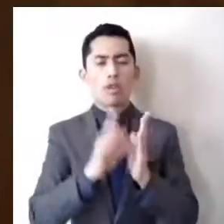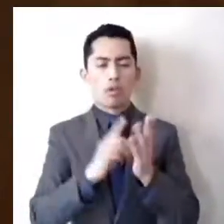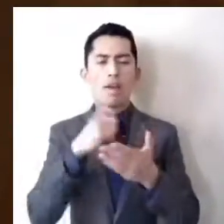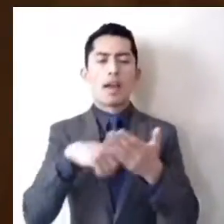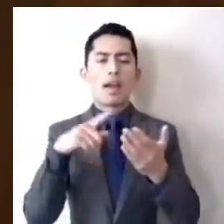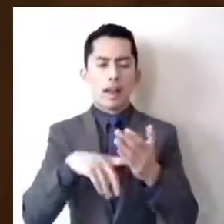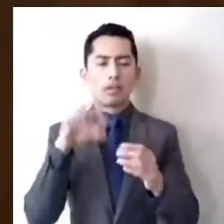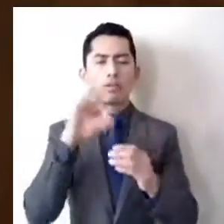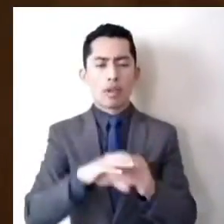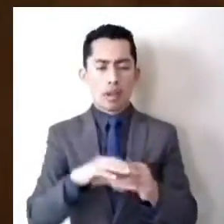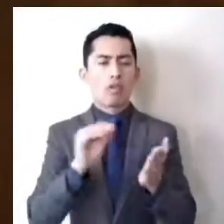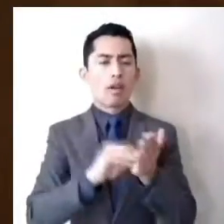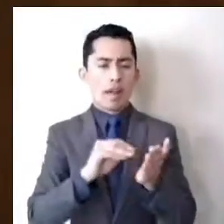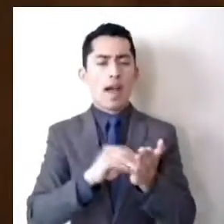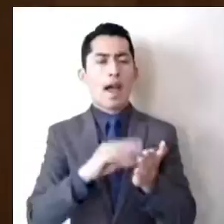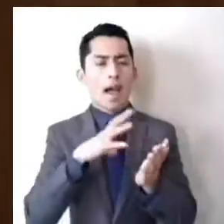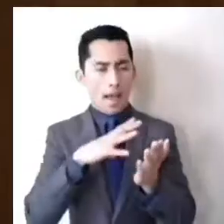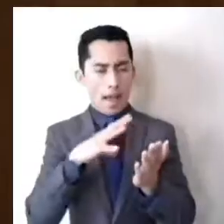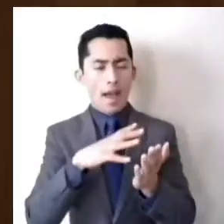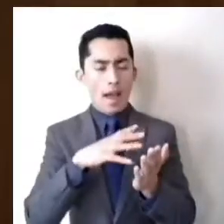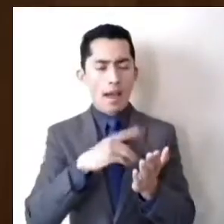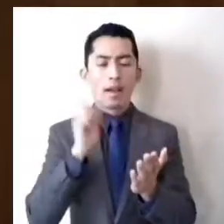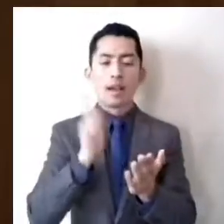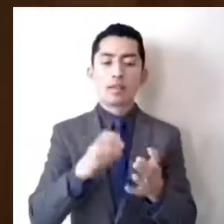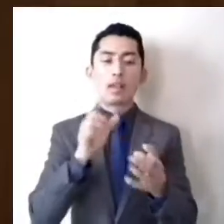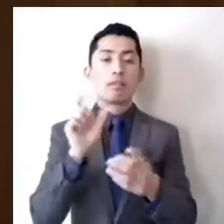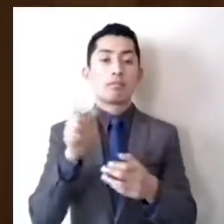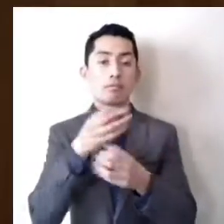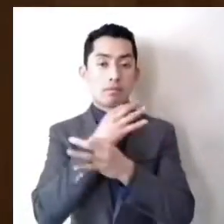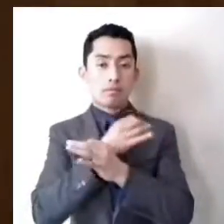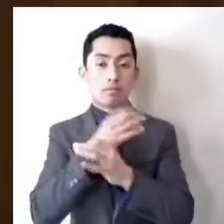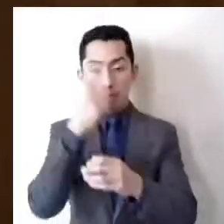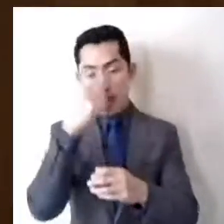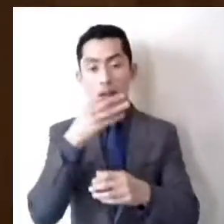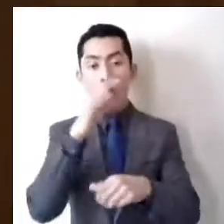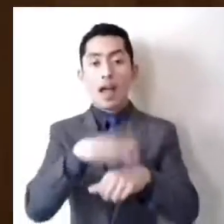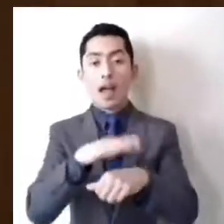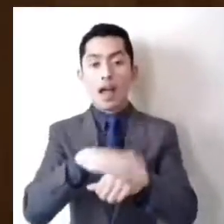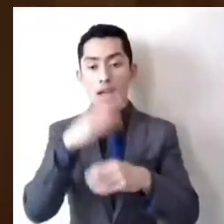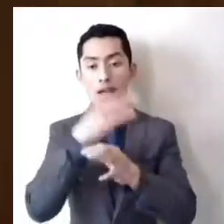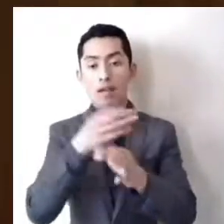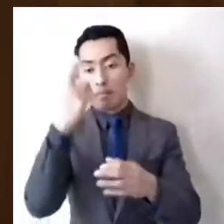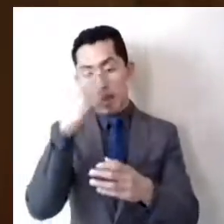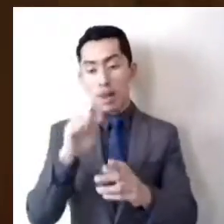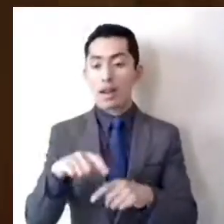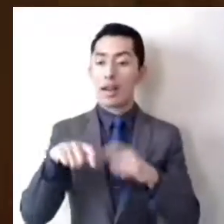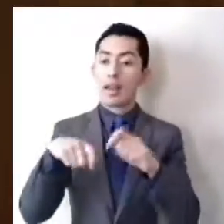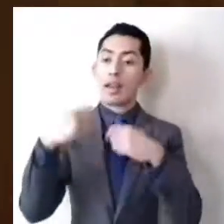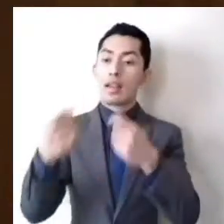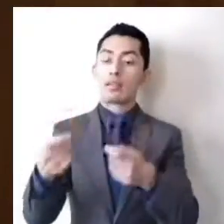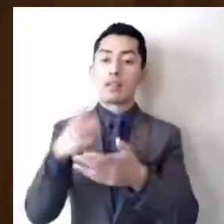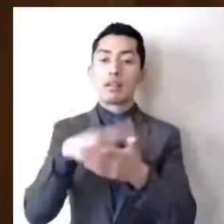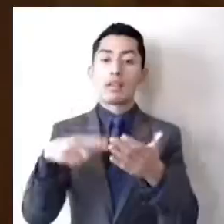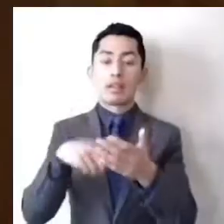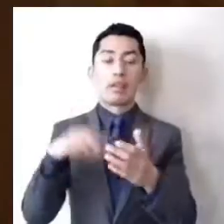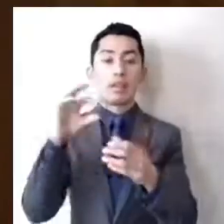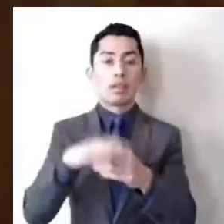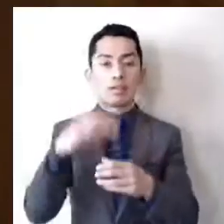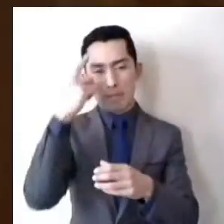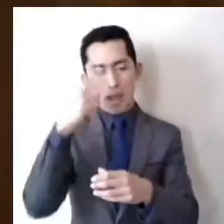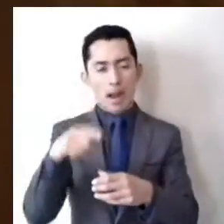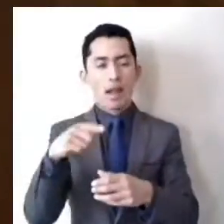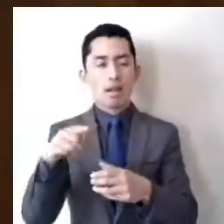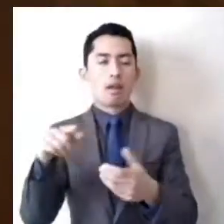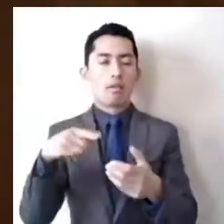el cual precisa que la convocatoria para los cargos de elección popular a nivel local deberá